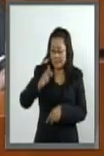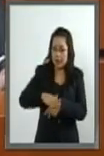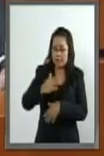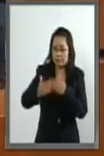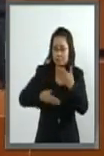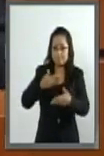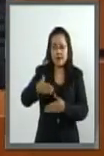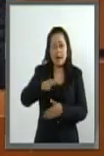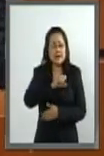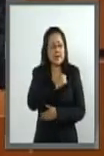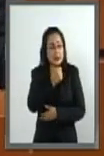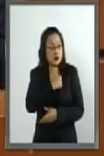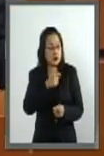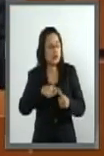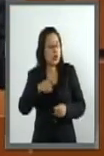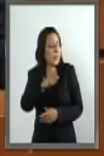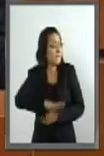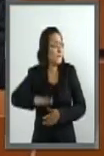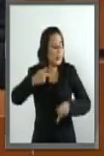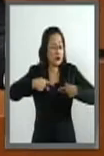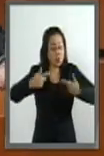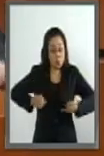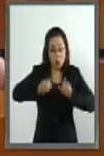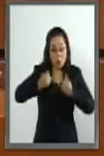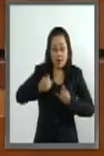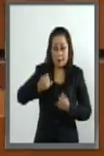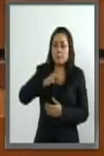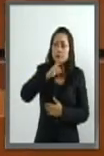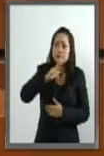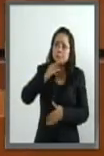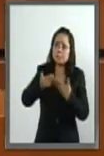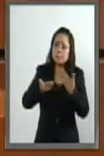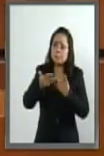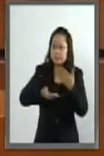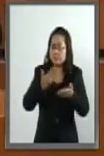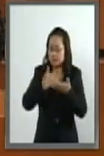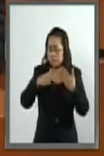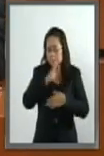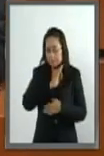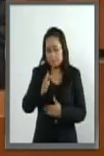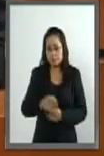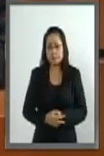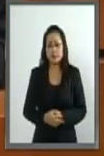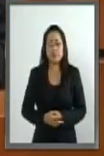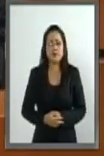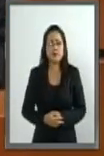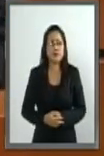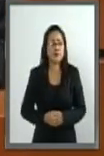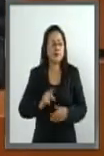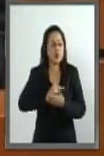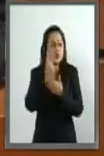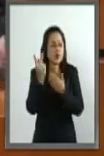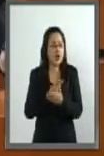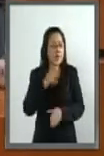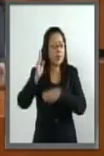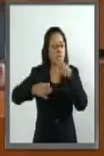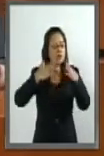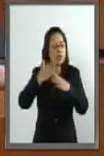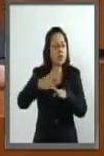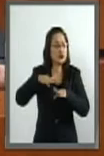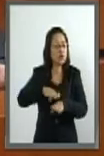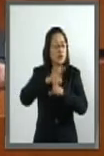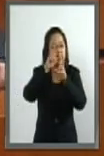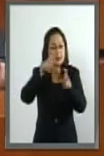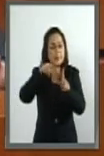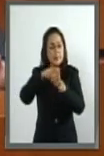y el bienestar de nuestros jóvenes. En la Estrategia Mundial del Sector de la Salud contra las